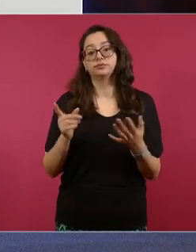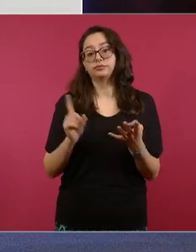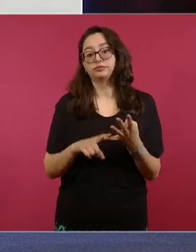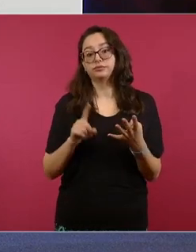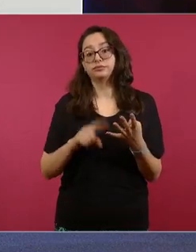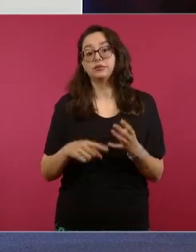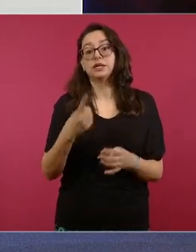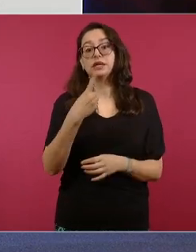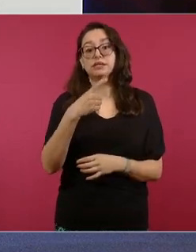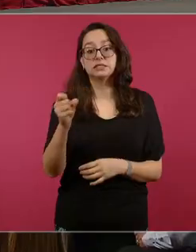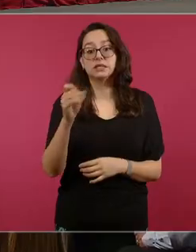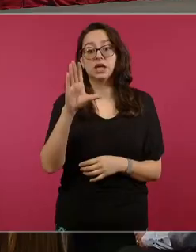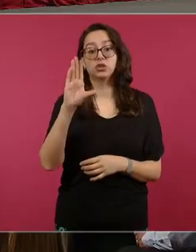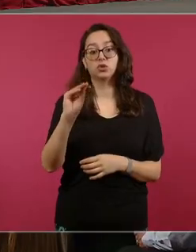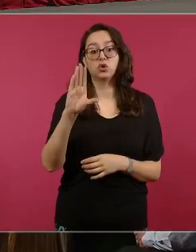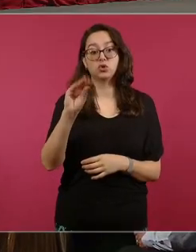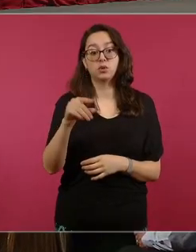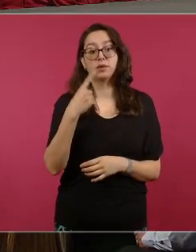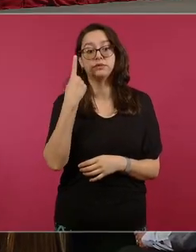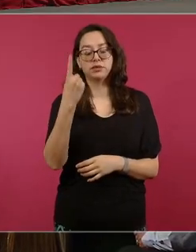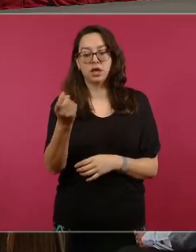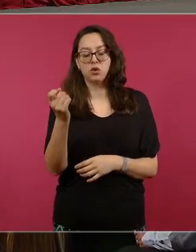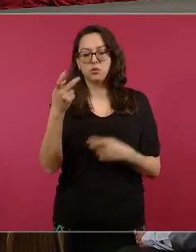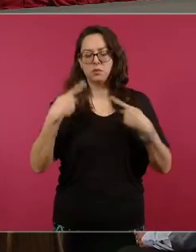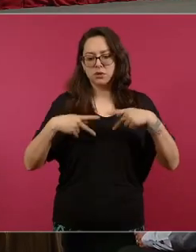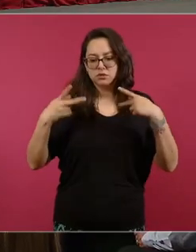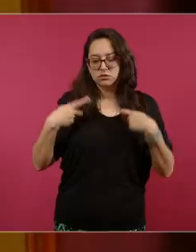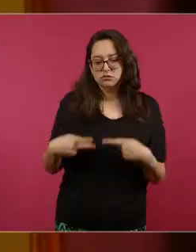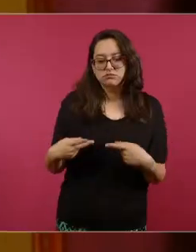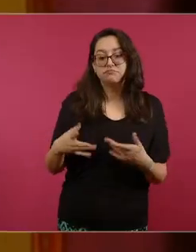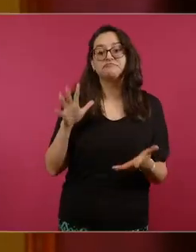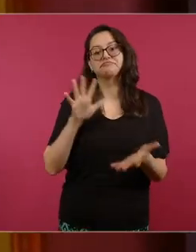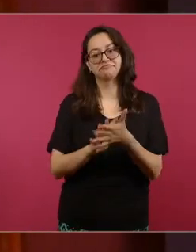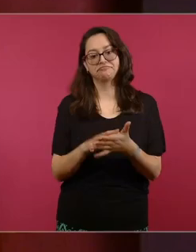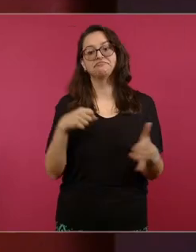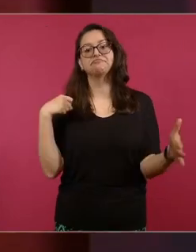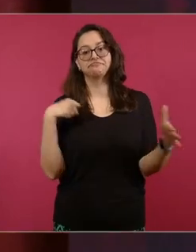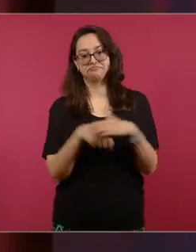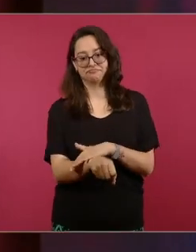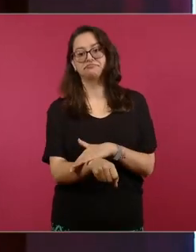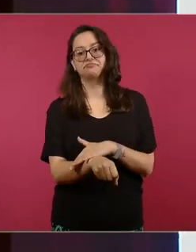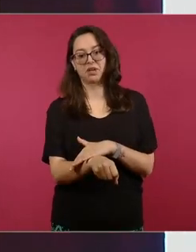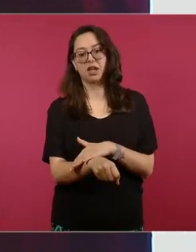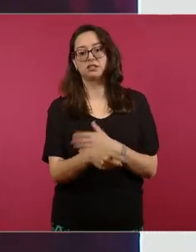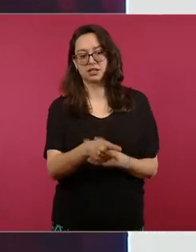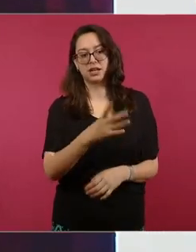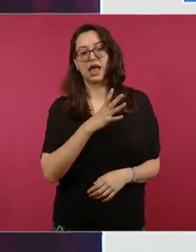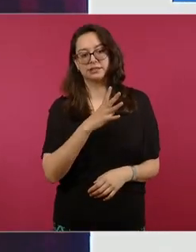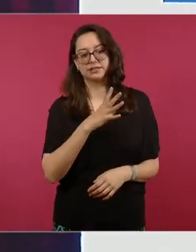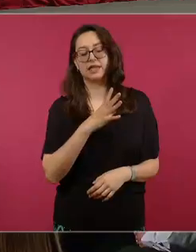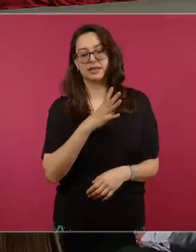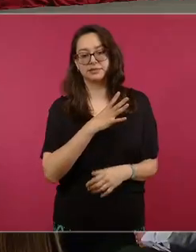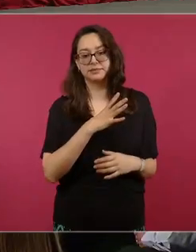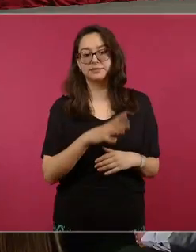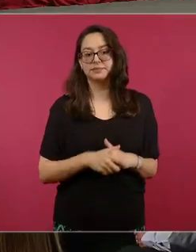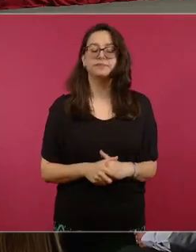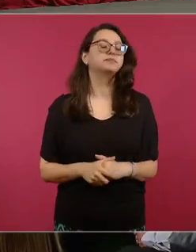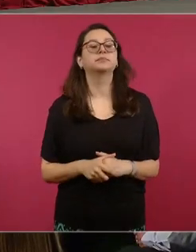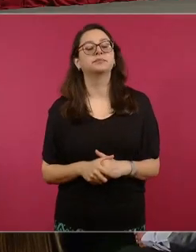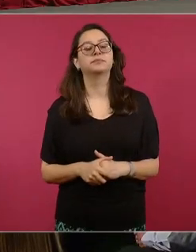encontrado en centros penitenciarios y que estaban registradas como desaparecidas adelante